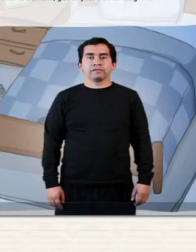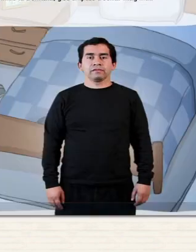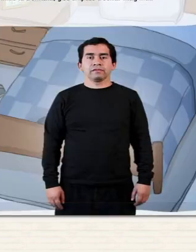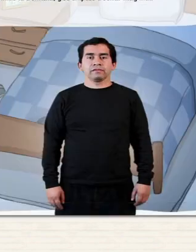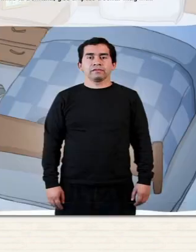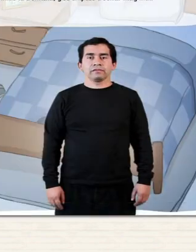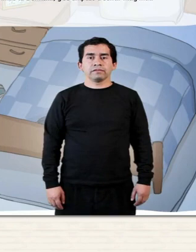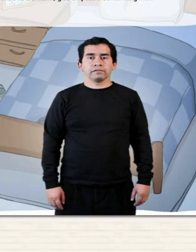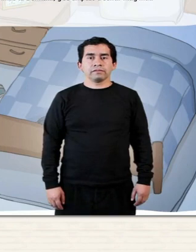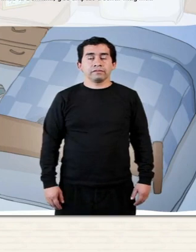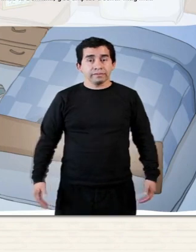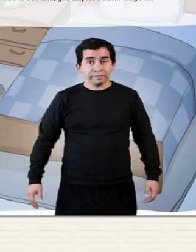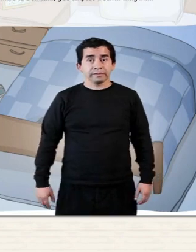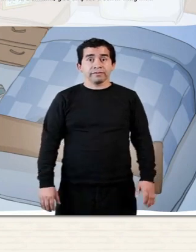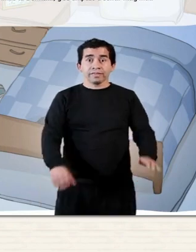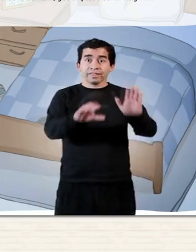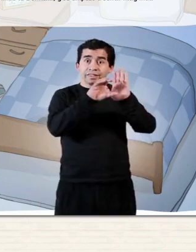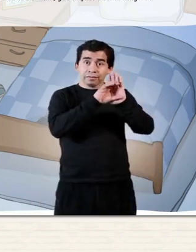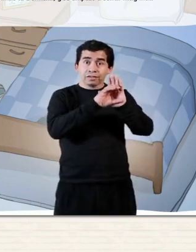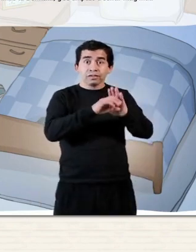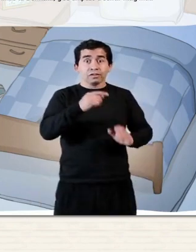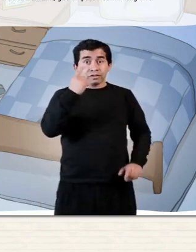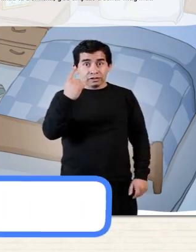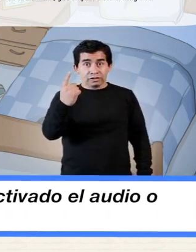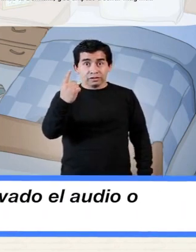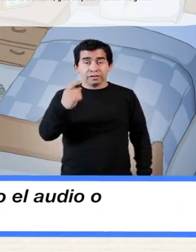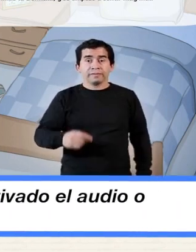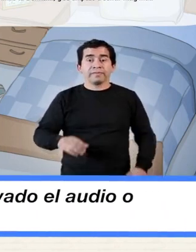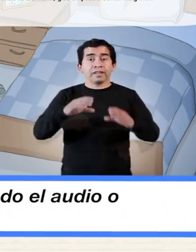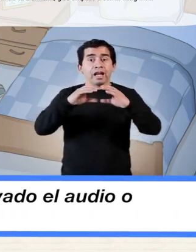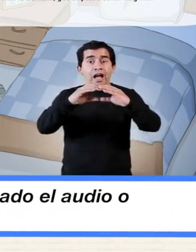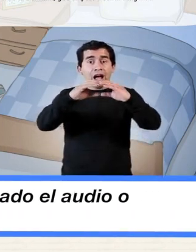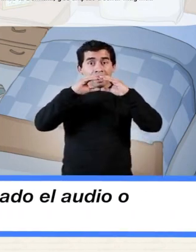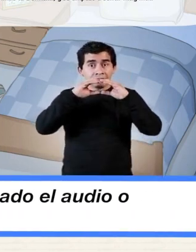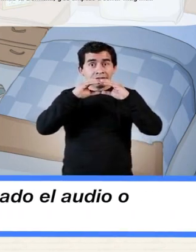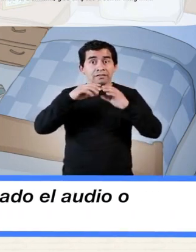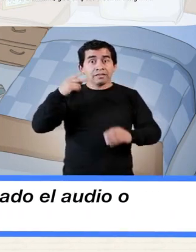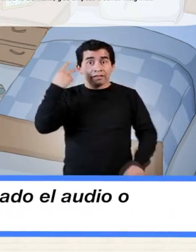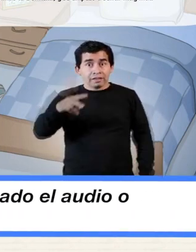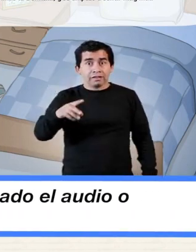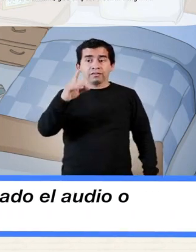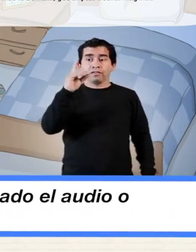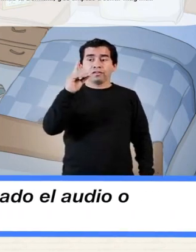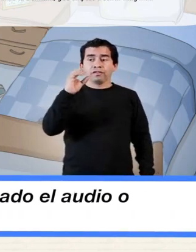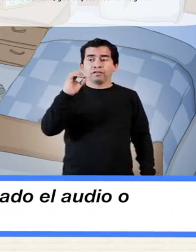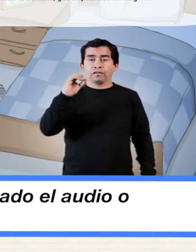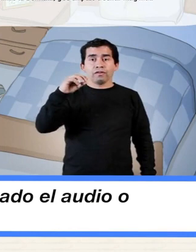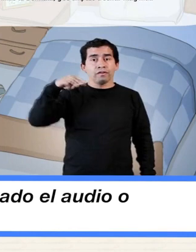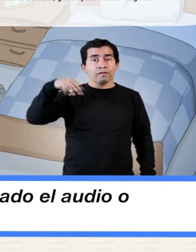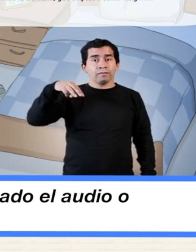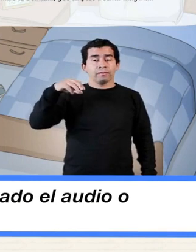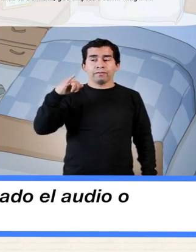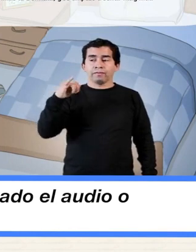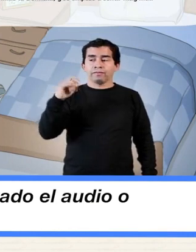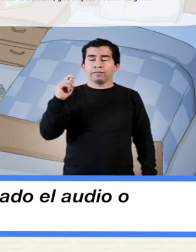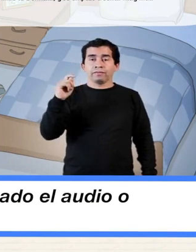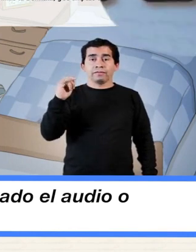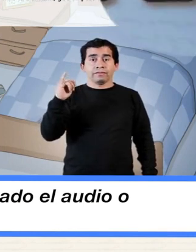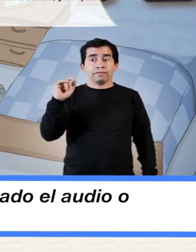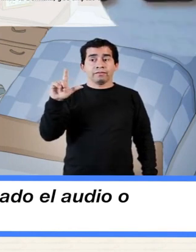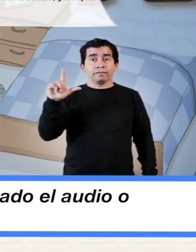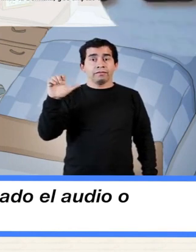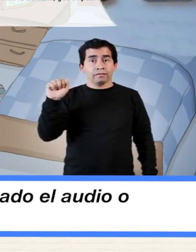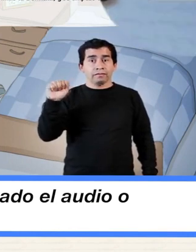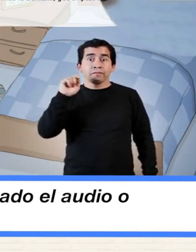CAPÍTULO 1 EL SÁNDWICH DE DOMITIL Un día Papelucho hizo un sándwich